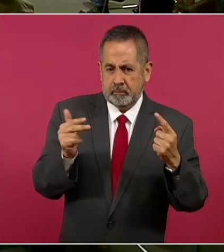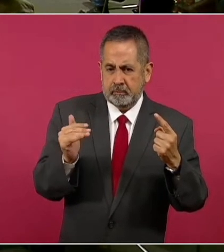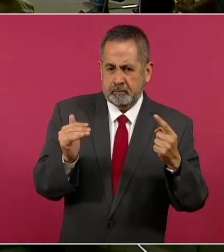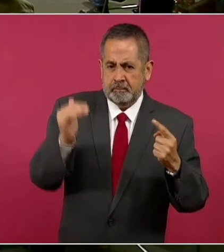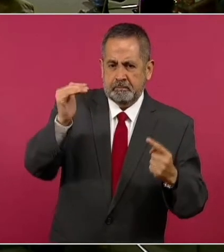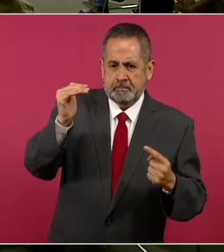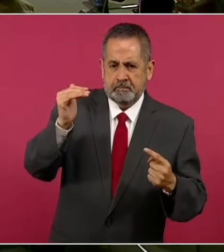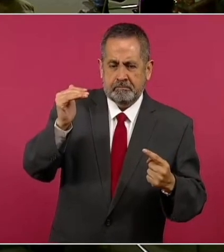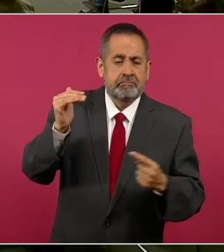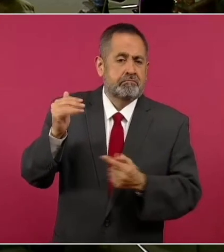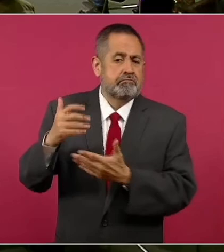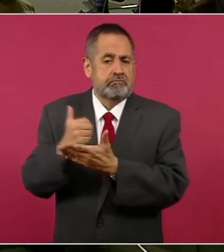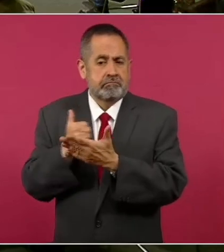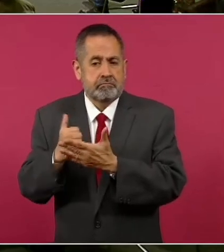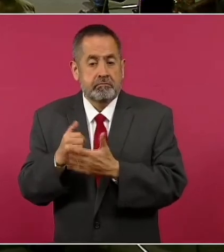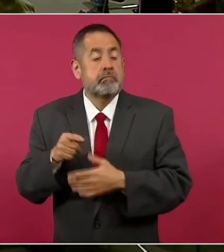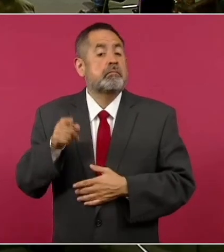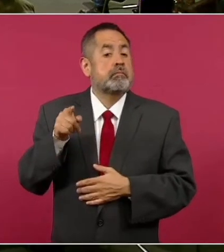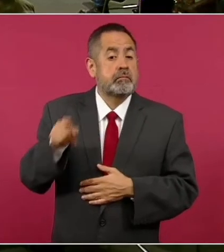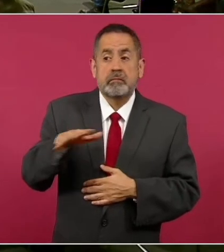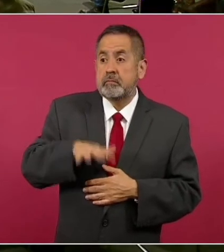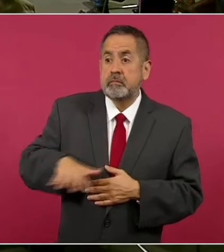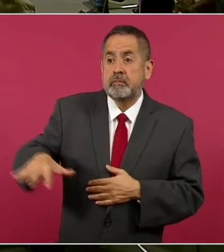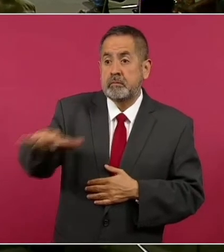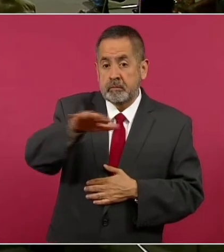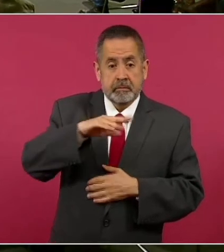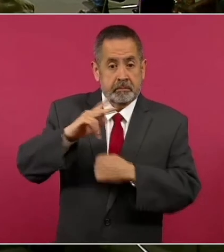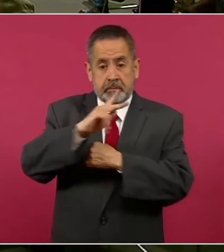es la principal fuente de ingresos del país.